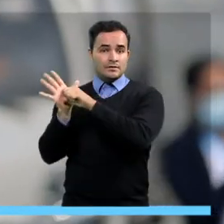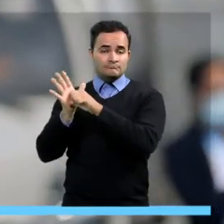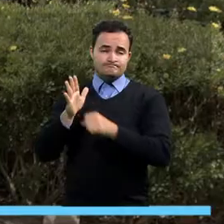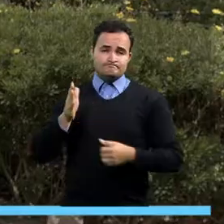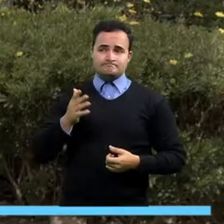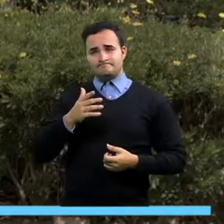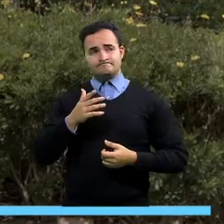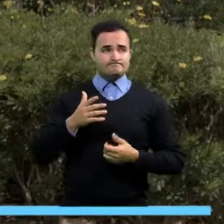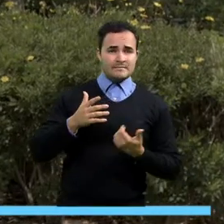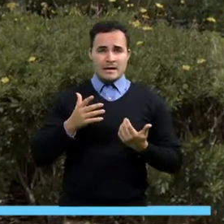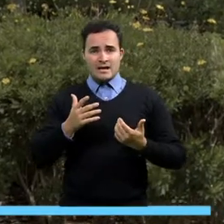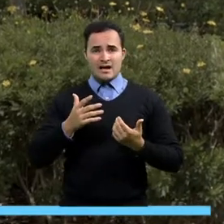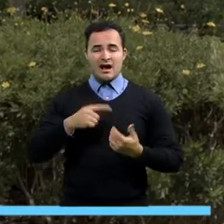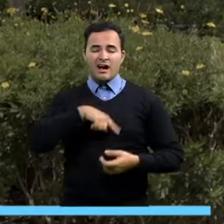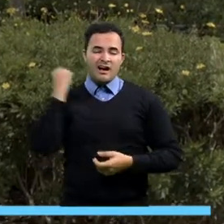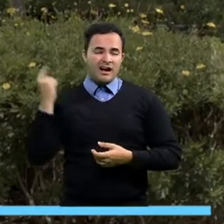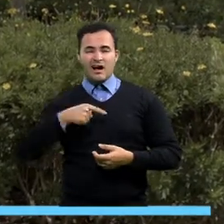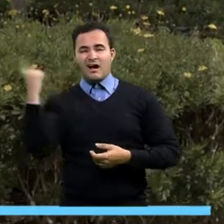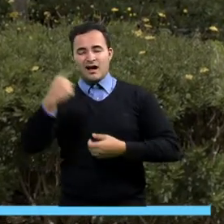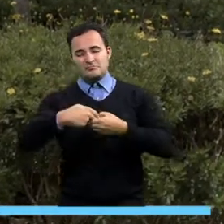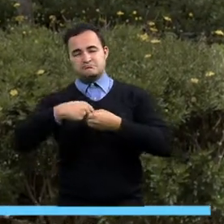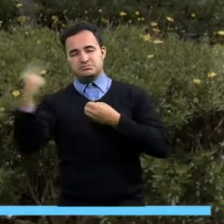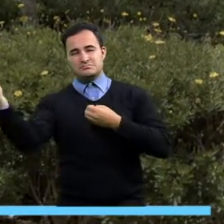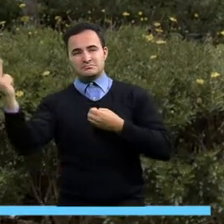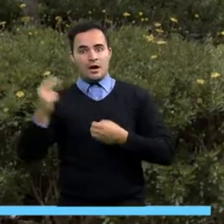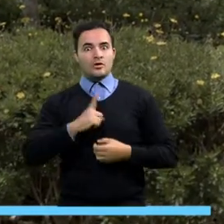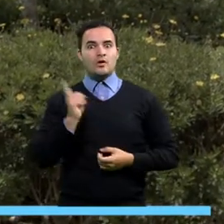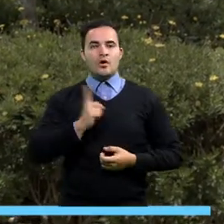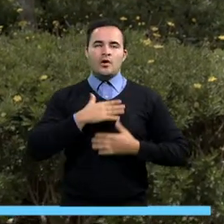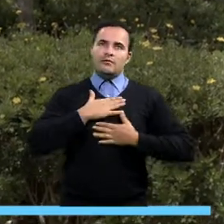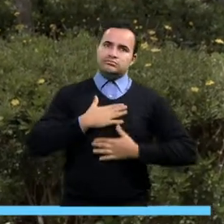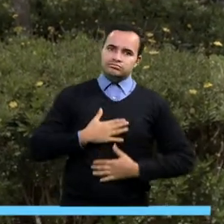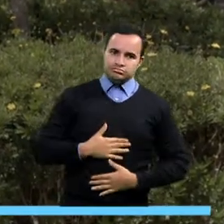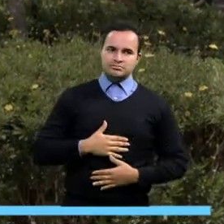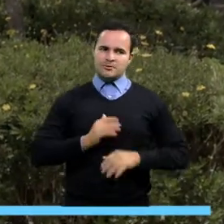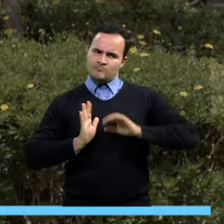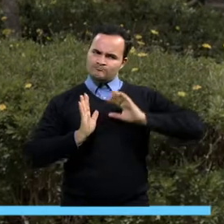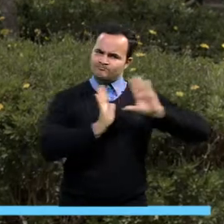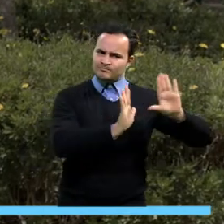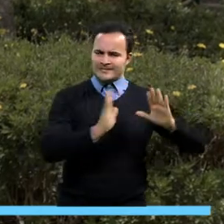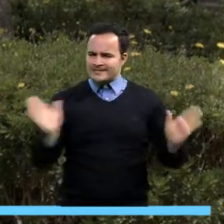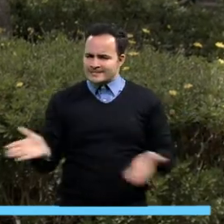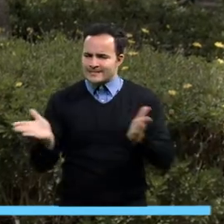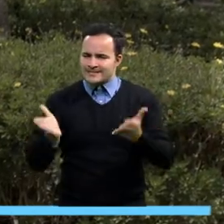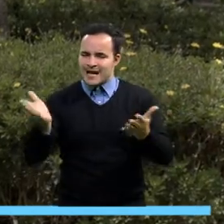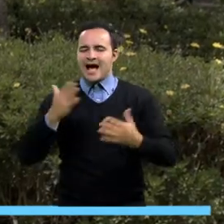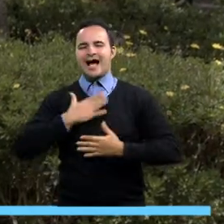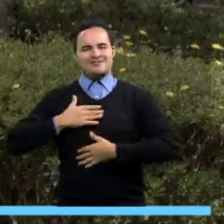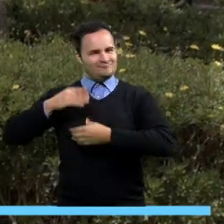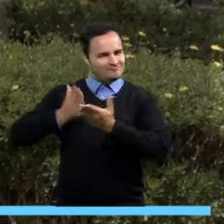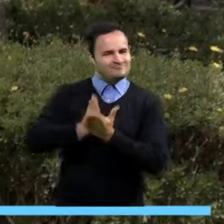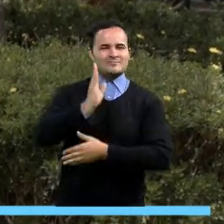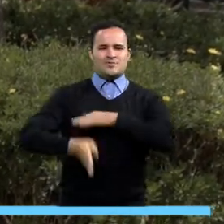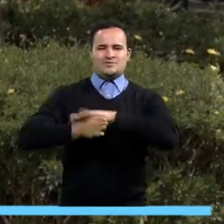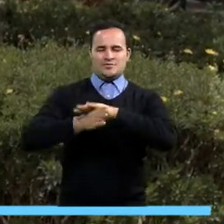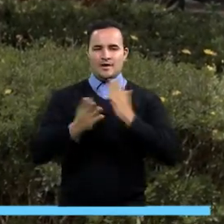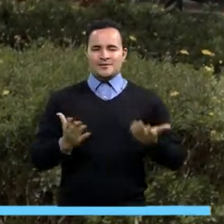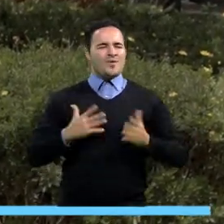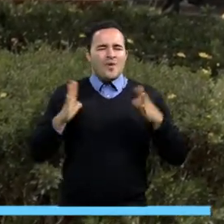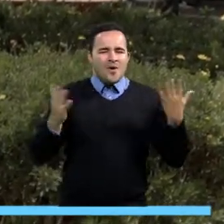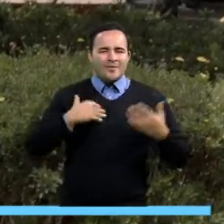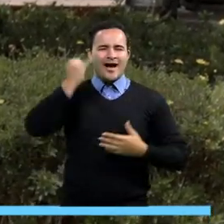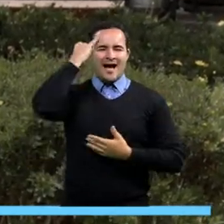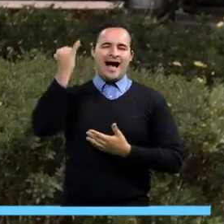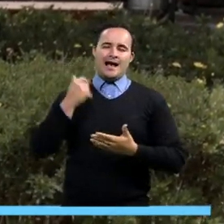Al virus ya se le ganó una batalla. No logró desescolarizar a los estudiantes de las instituciones de educación superior de Medellín.